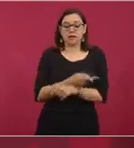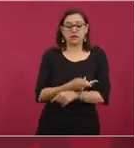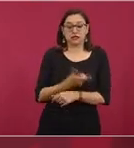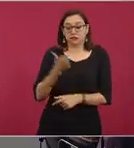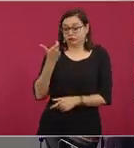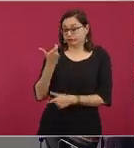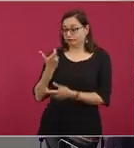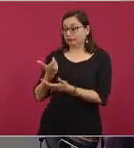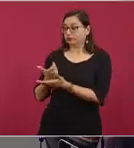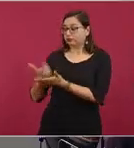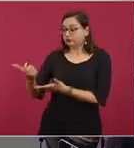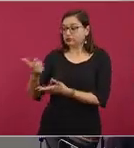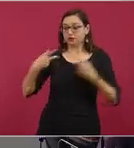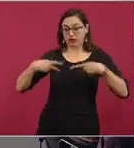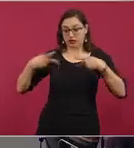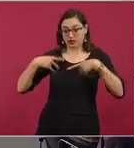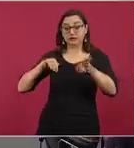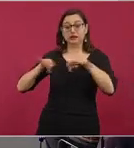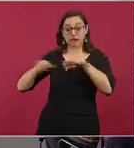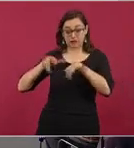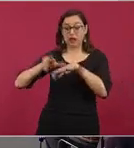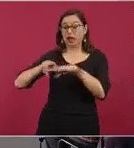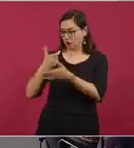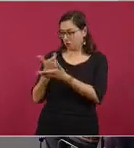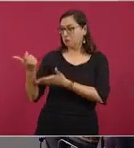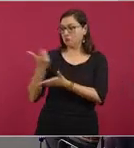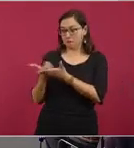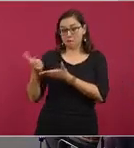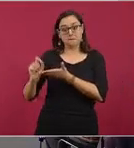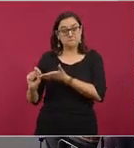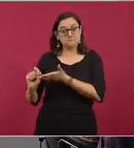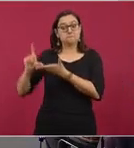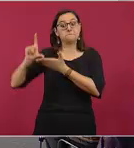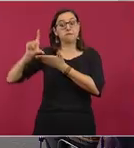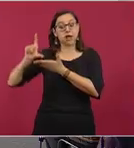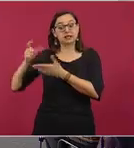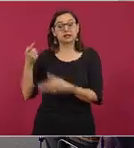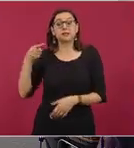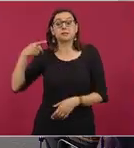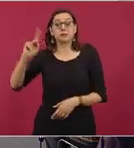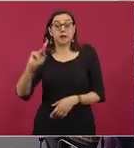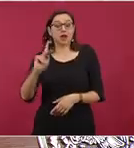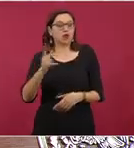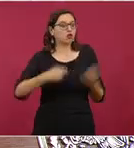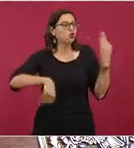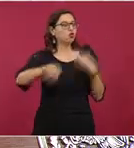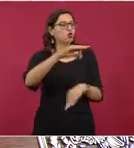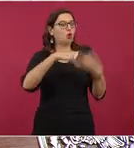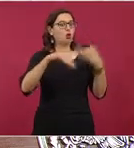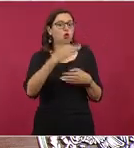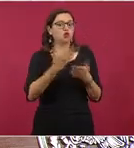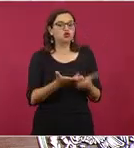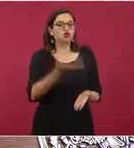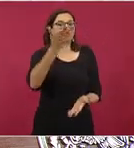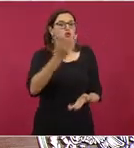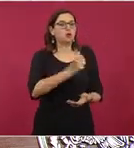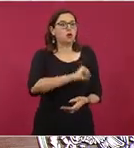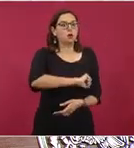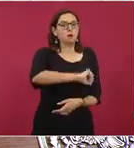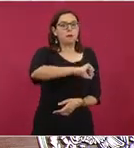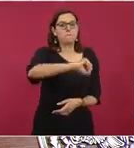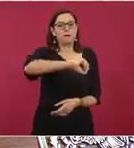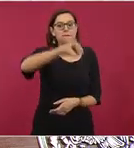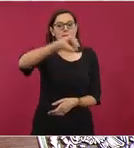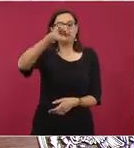se reduce nuestra capacidad de compra entonces no hay que permitir la